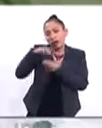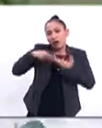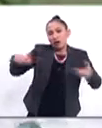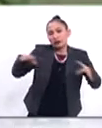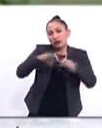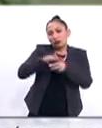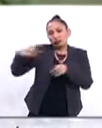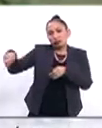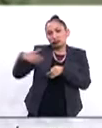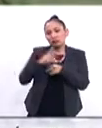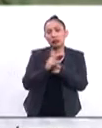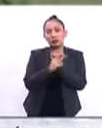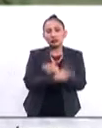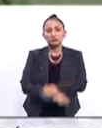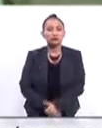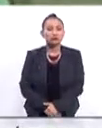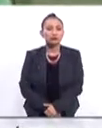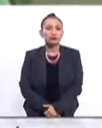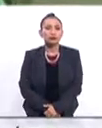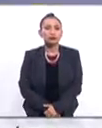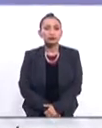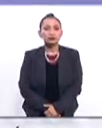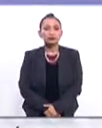relaciones diplomáticas con este país.